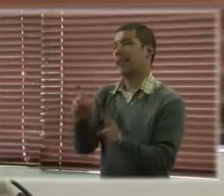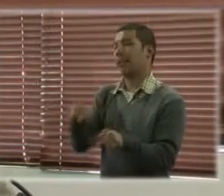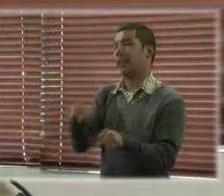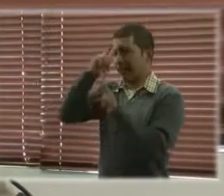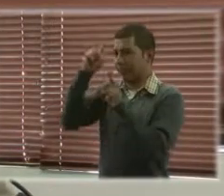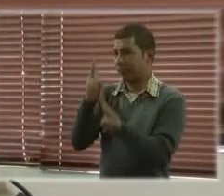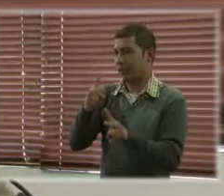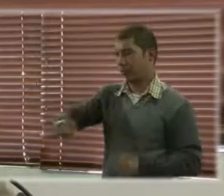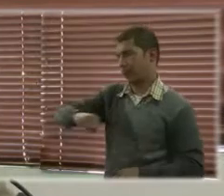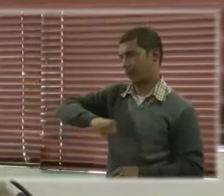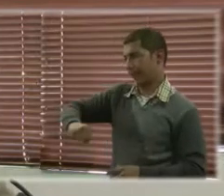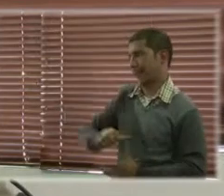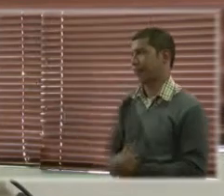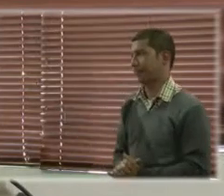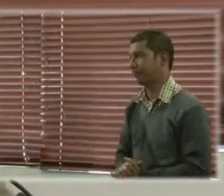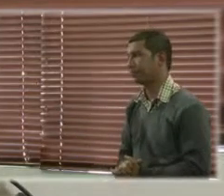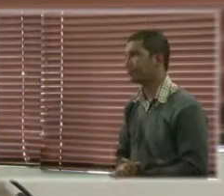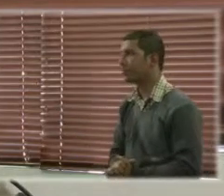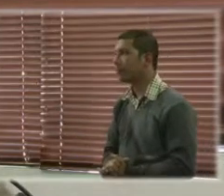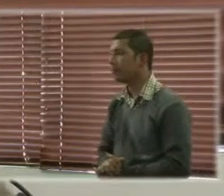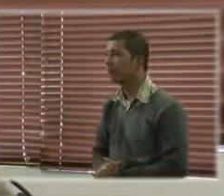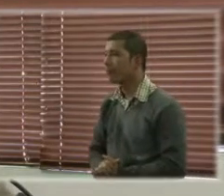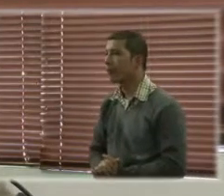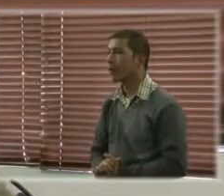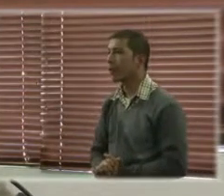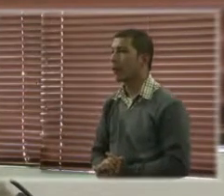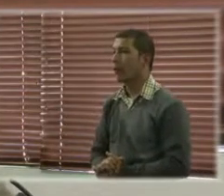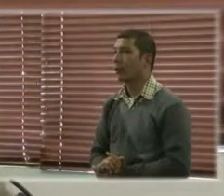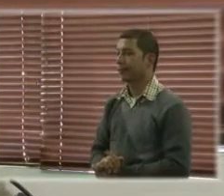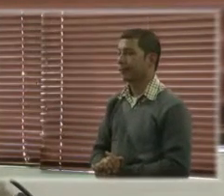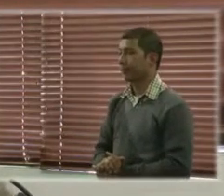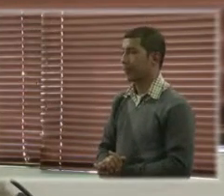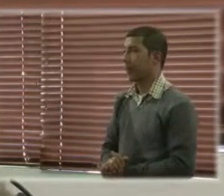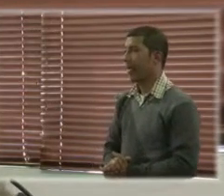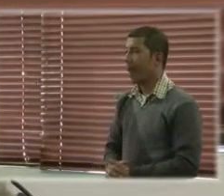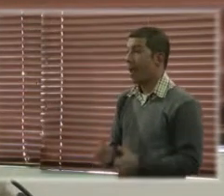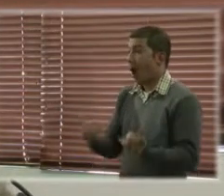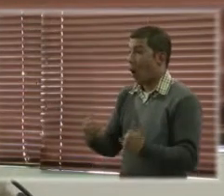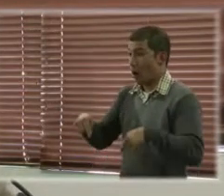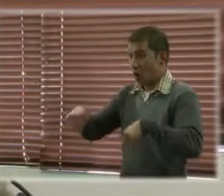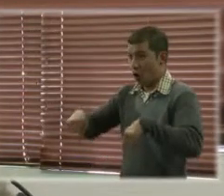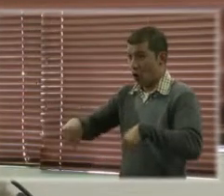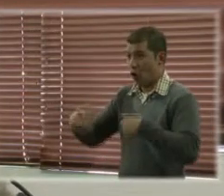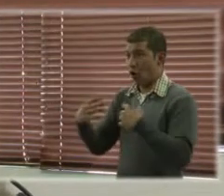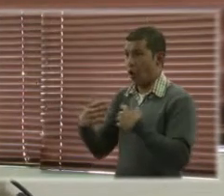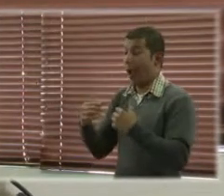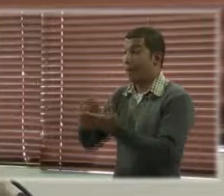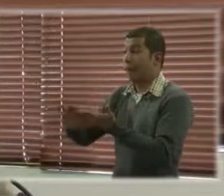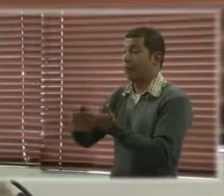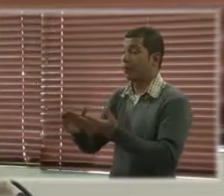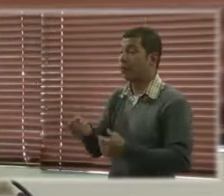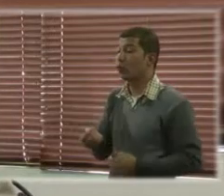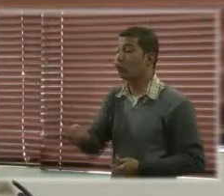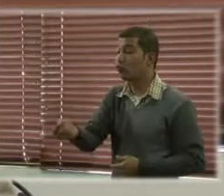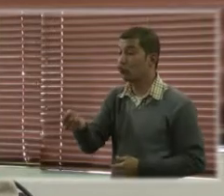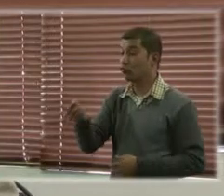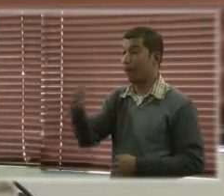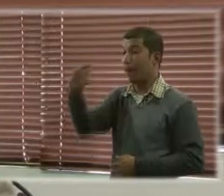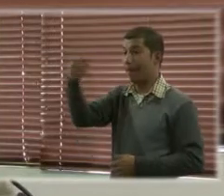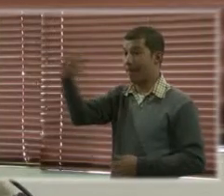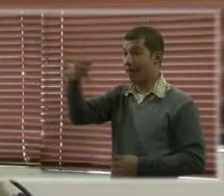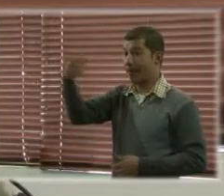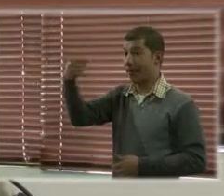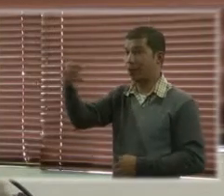Entonces en este espacio que va a ser la 59 conferencia de